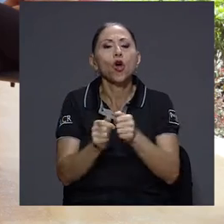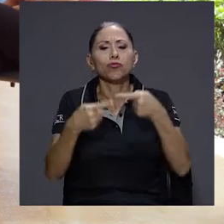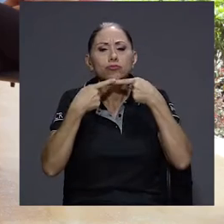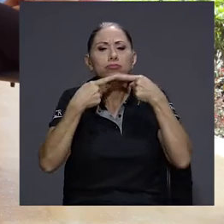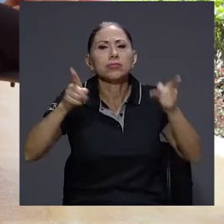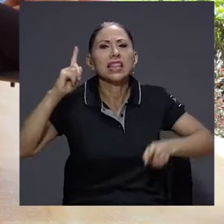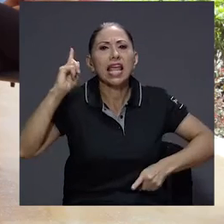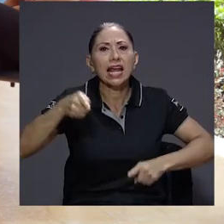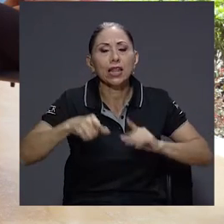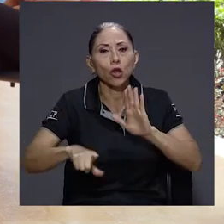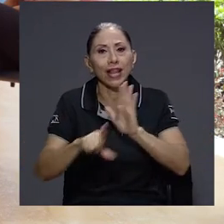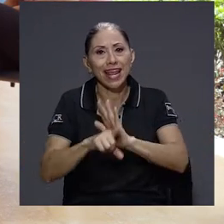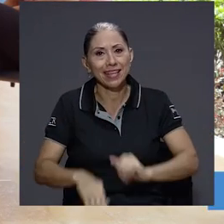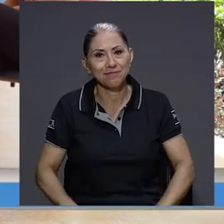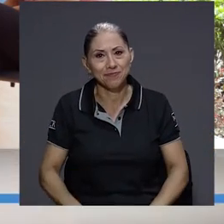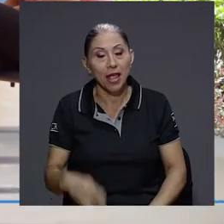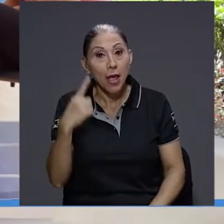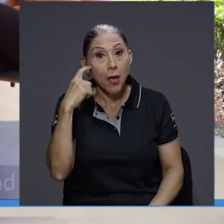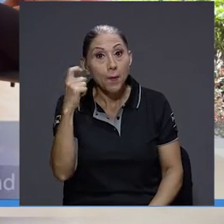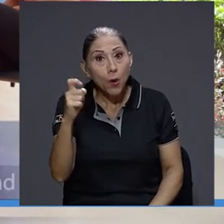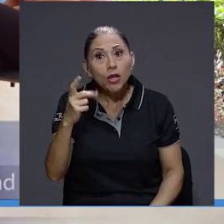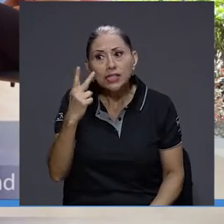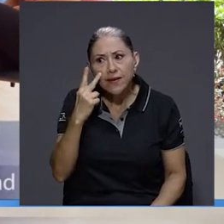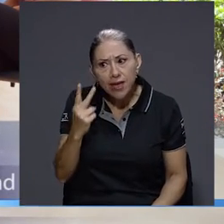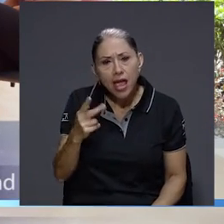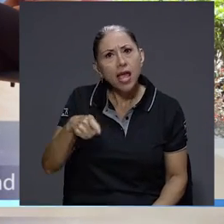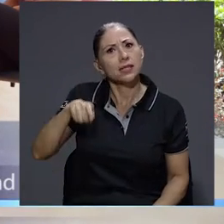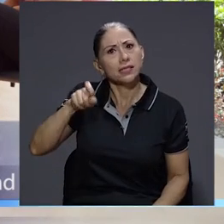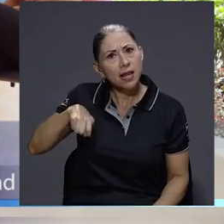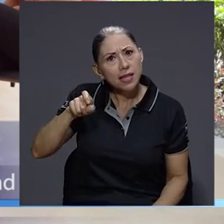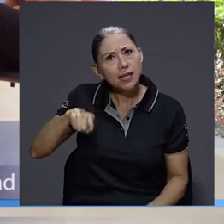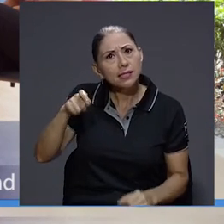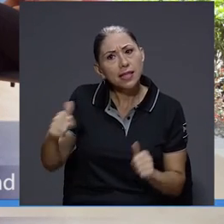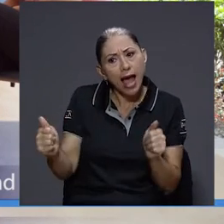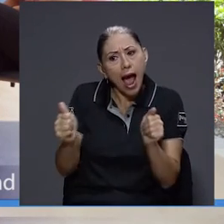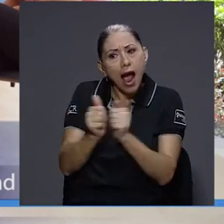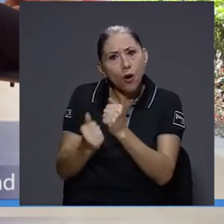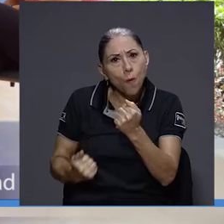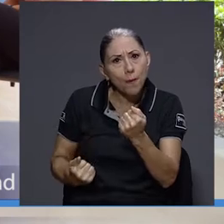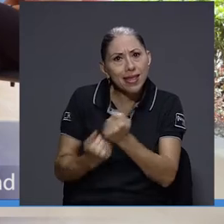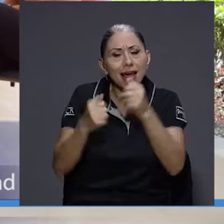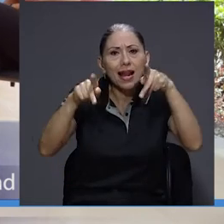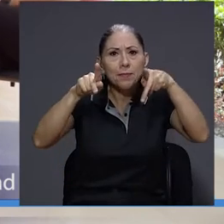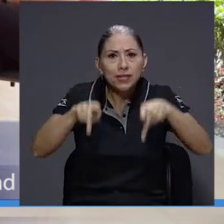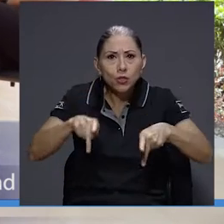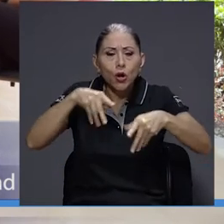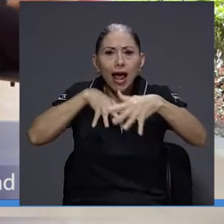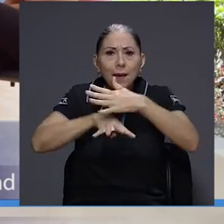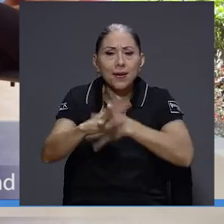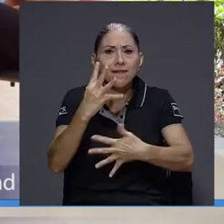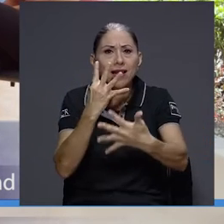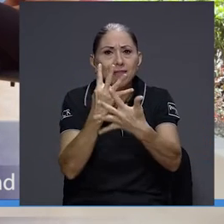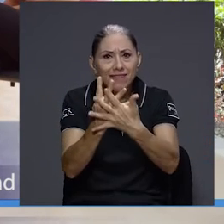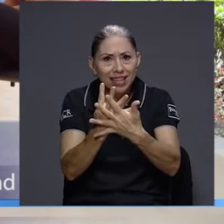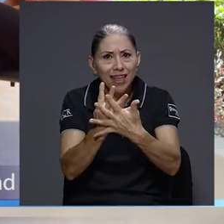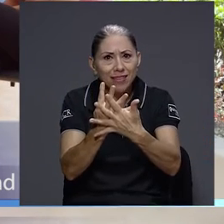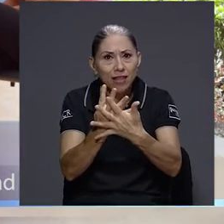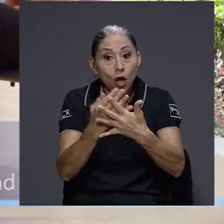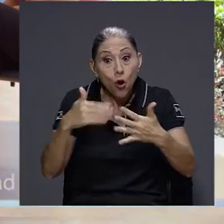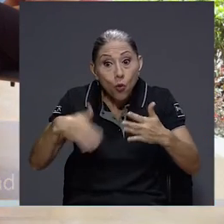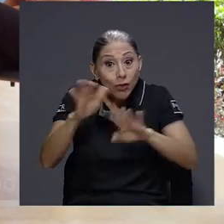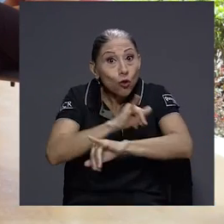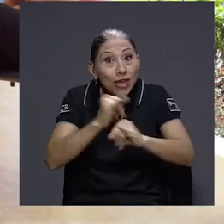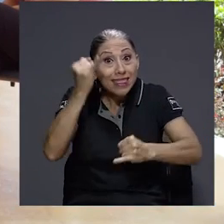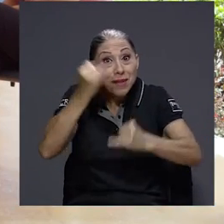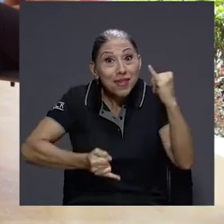ley, porque se ve la necesidad del acompañamiento que se le debe dar a la persona privada de libertad una vez que cumple el total de la